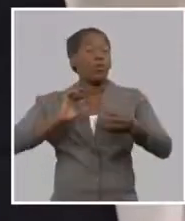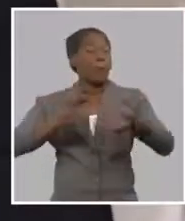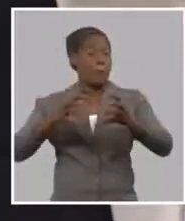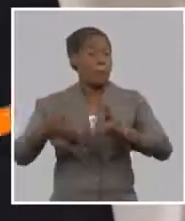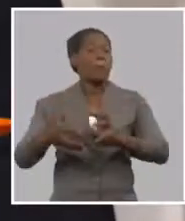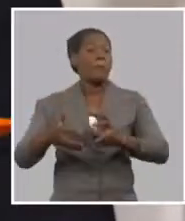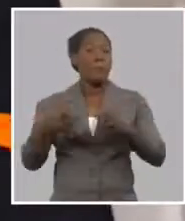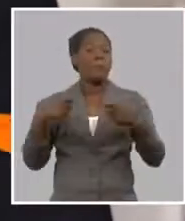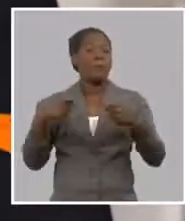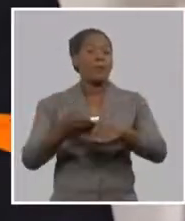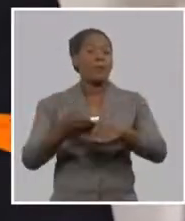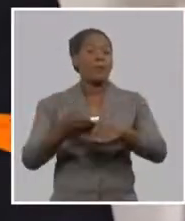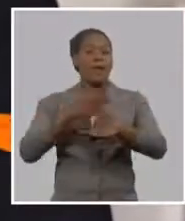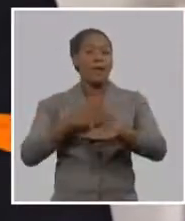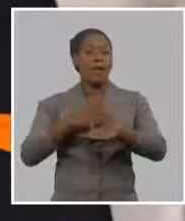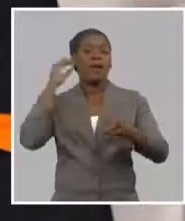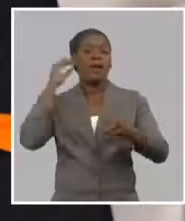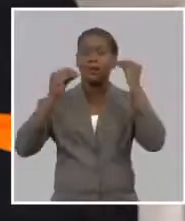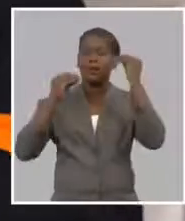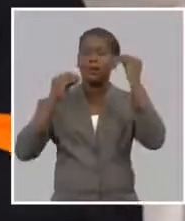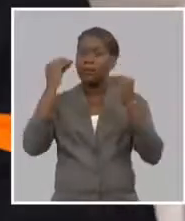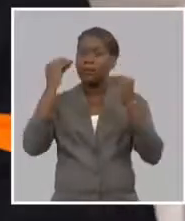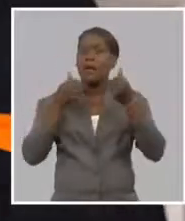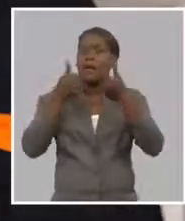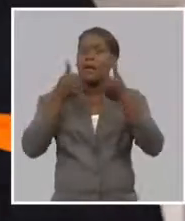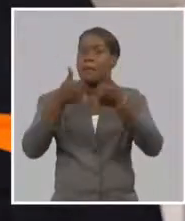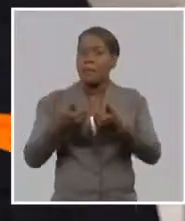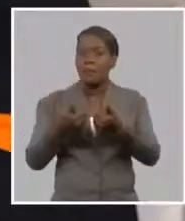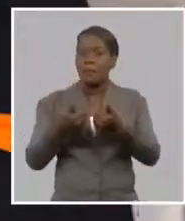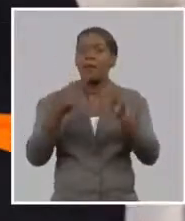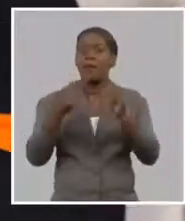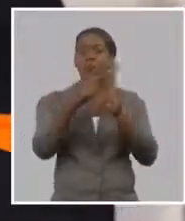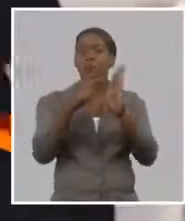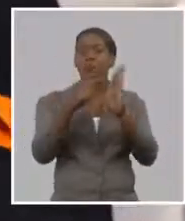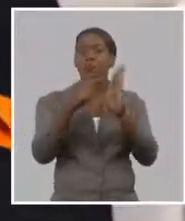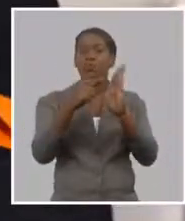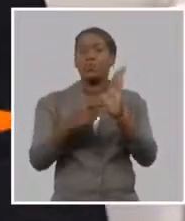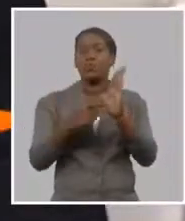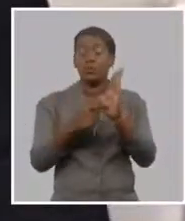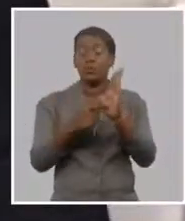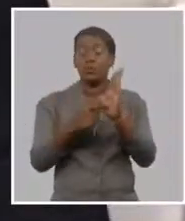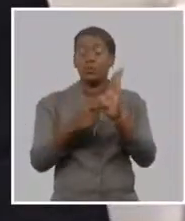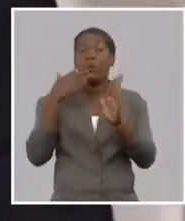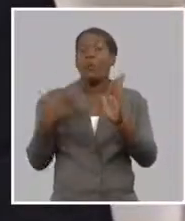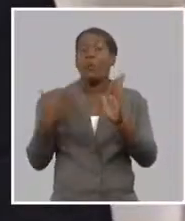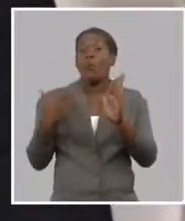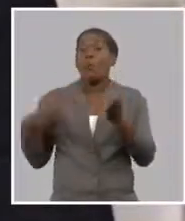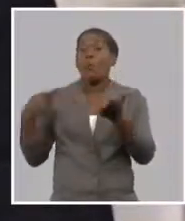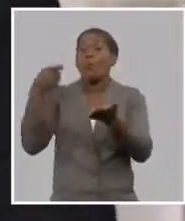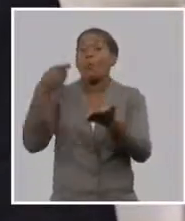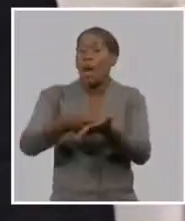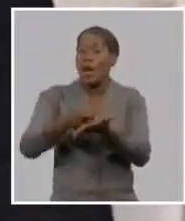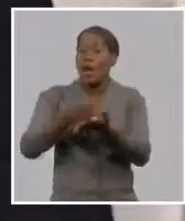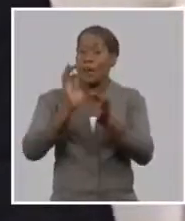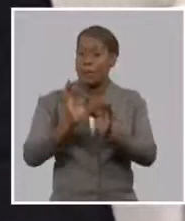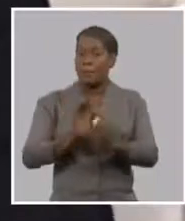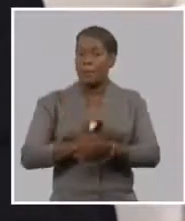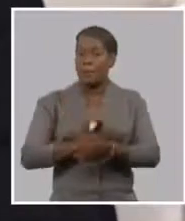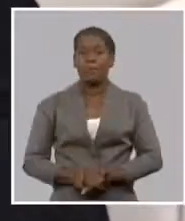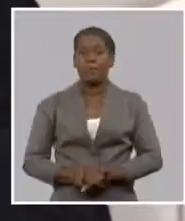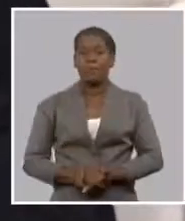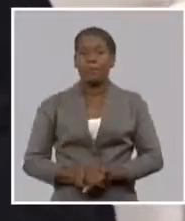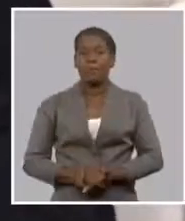esto es un tema complejo porque realmente esto va a determinar el monto máximo a financiar y por ahí tenemos que